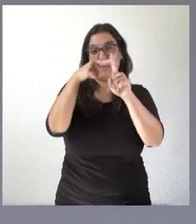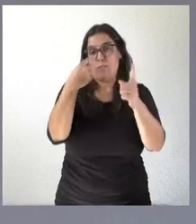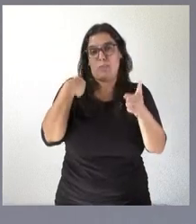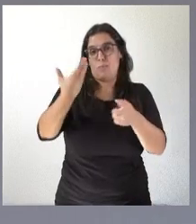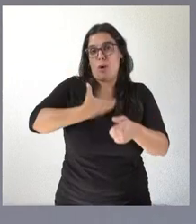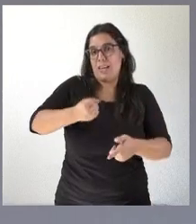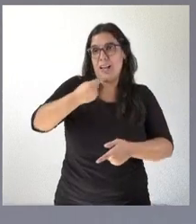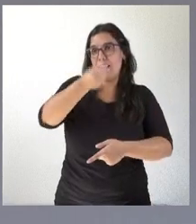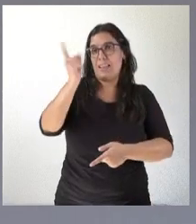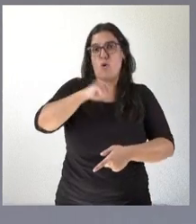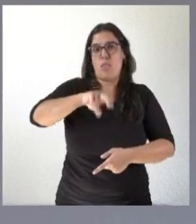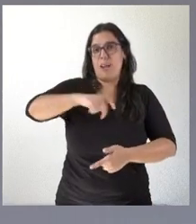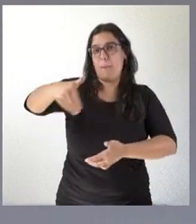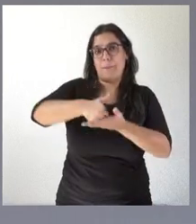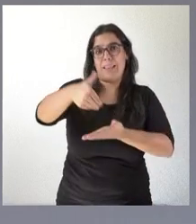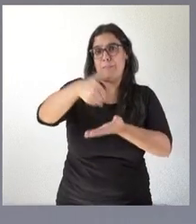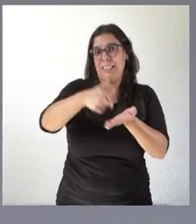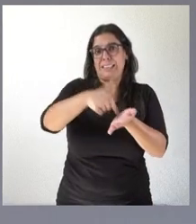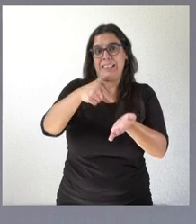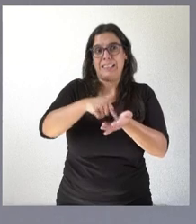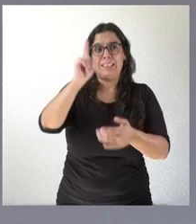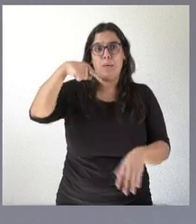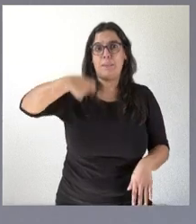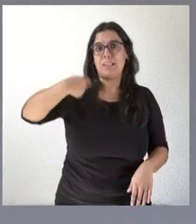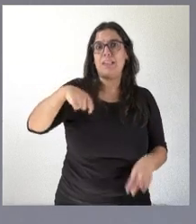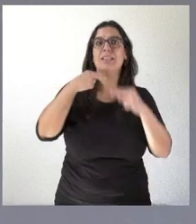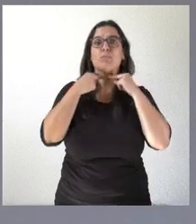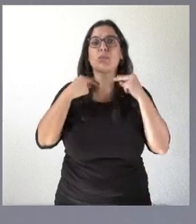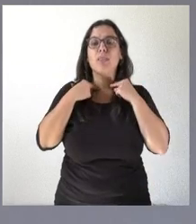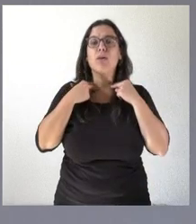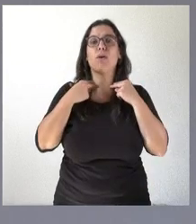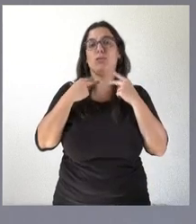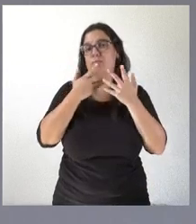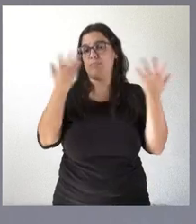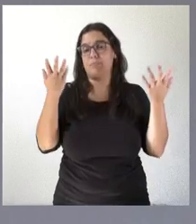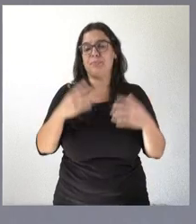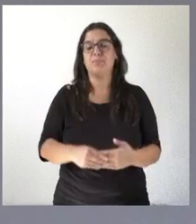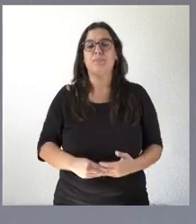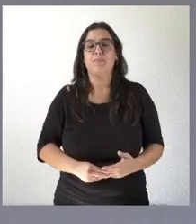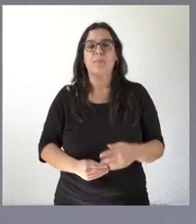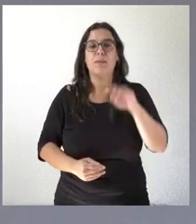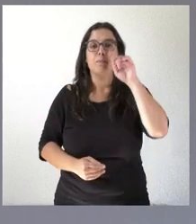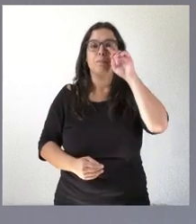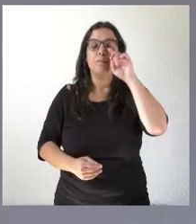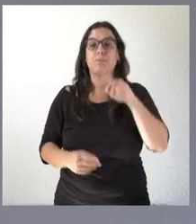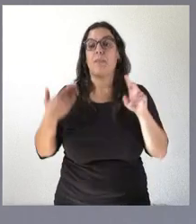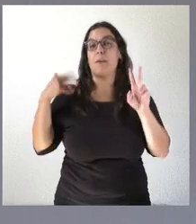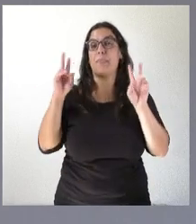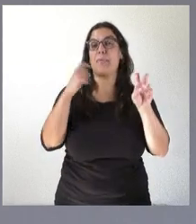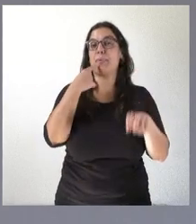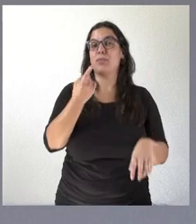nuestros concejales nuestros presidentes de diputación nuestros diputados provinciales. Les decía al principio